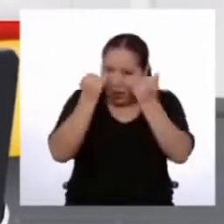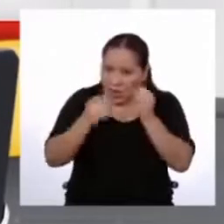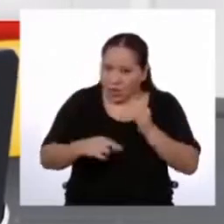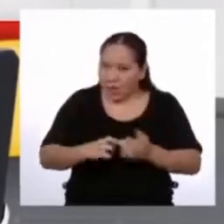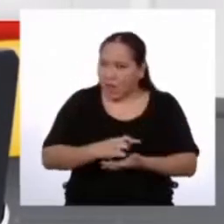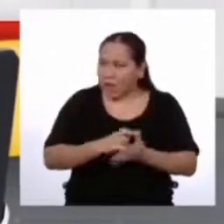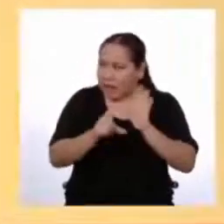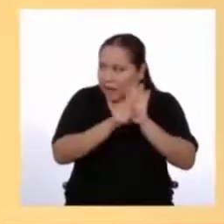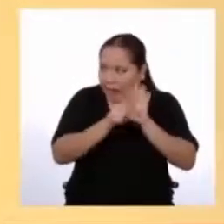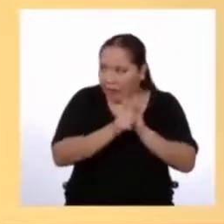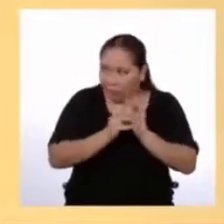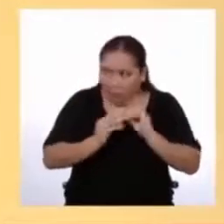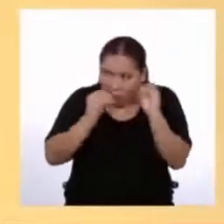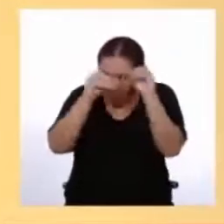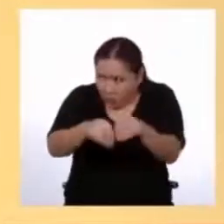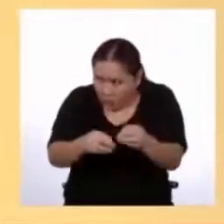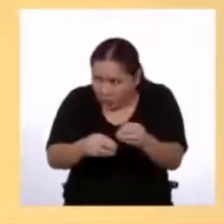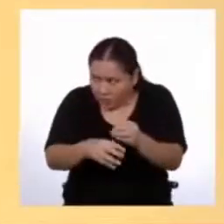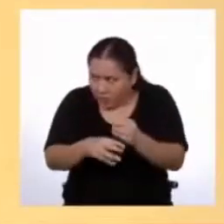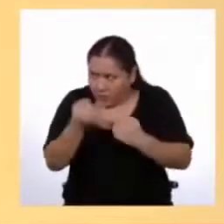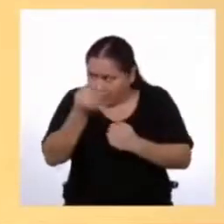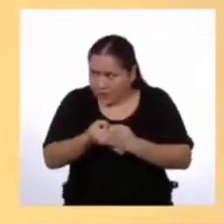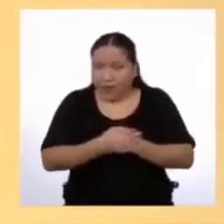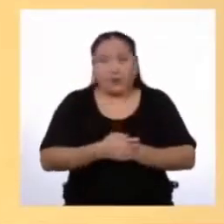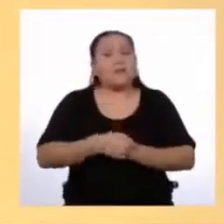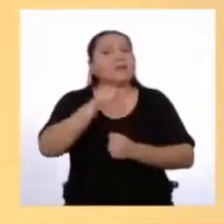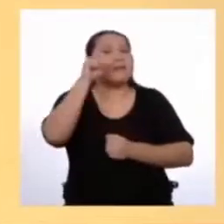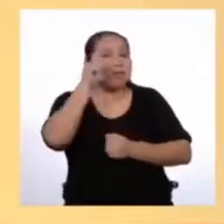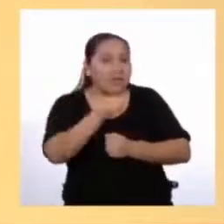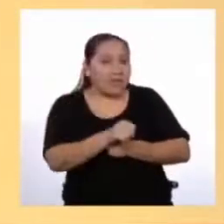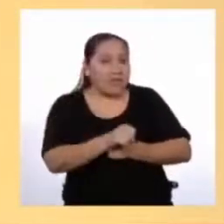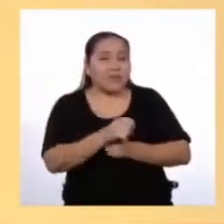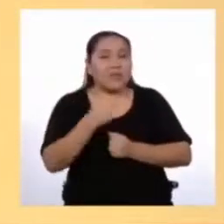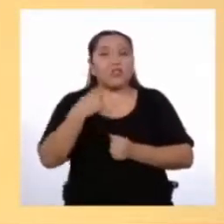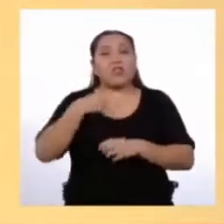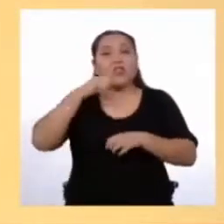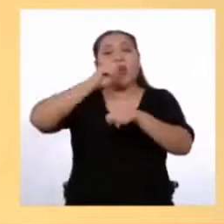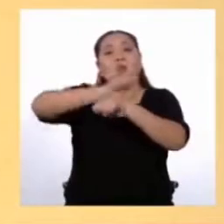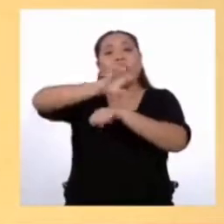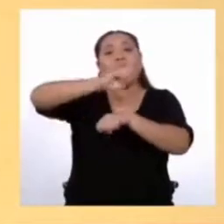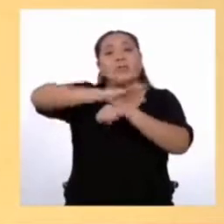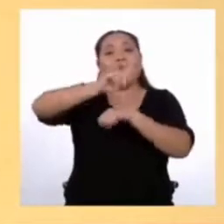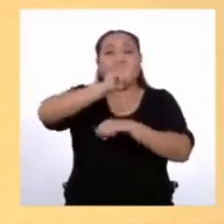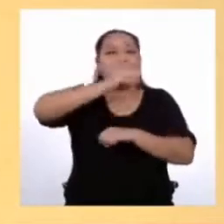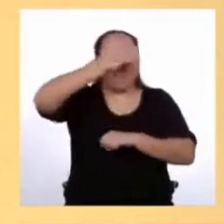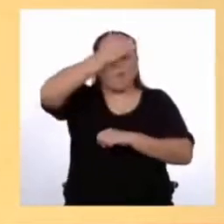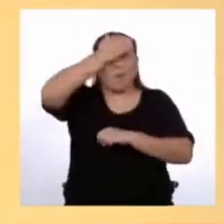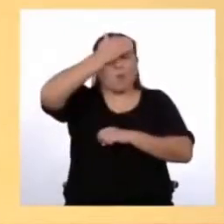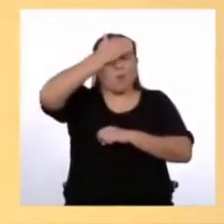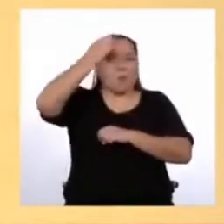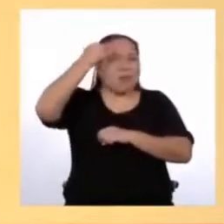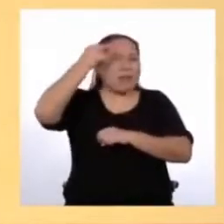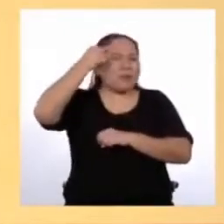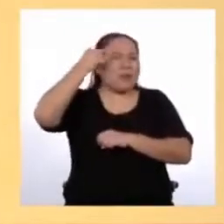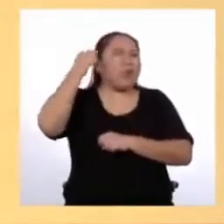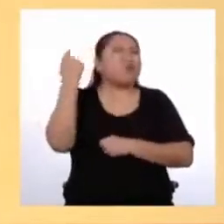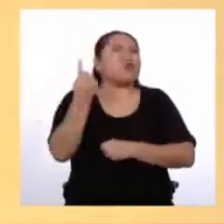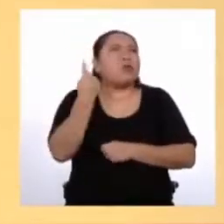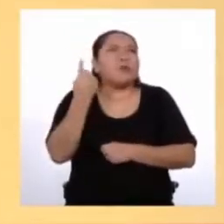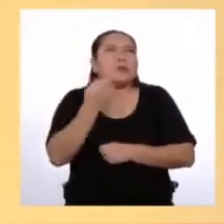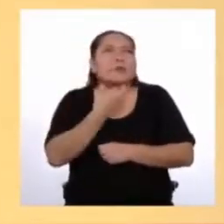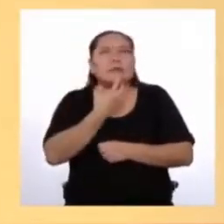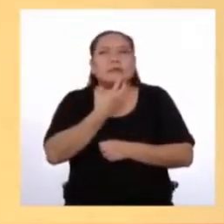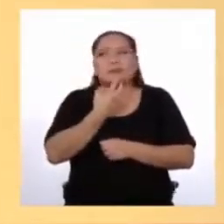hacerse realidad? Por supuesto que sí Y lo que les recomiendo es no pensar solo en la idea quizás un poco